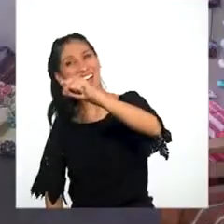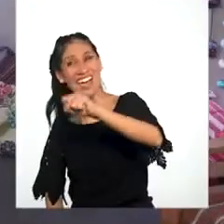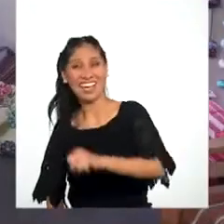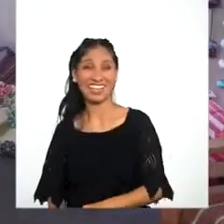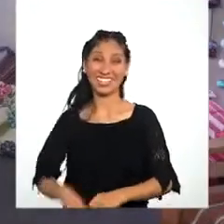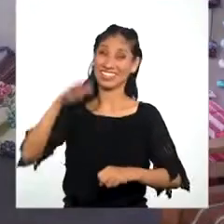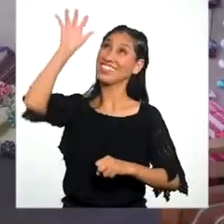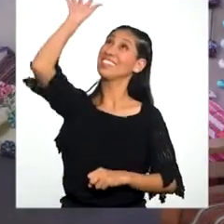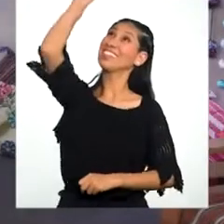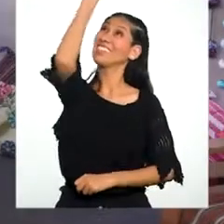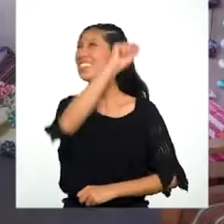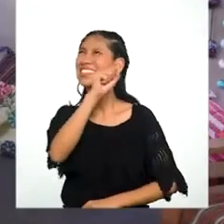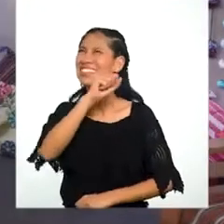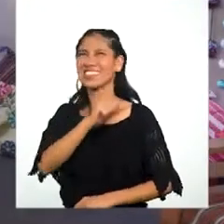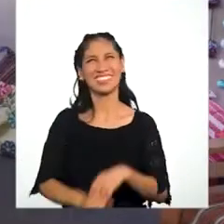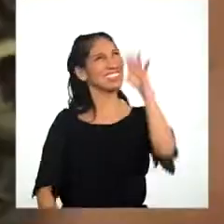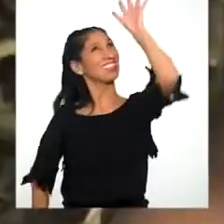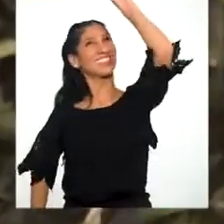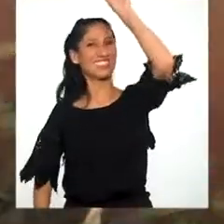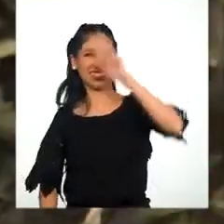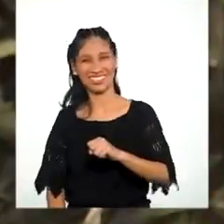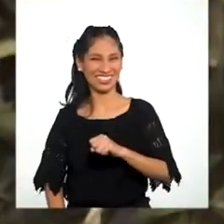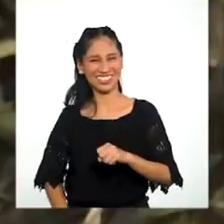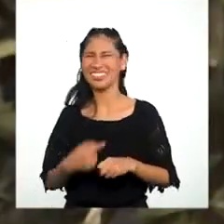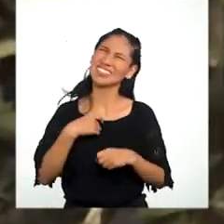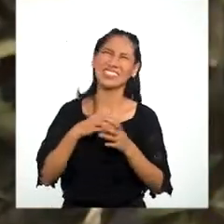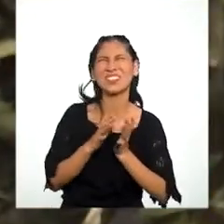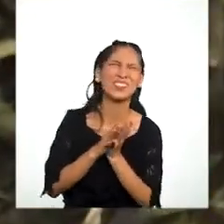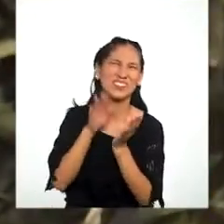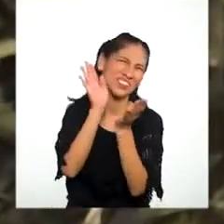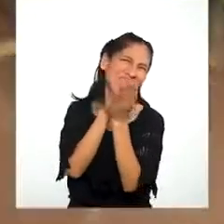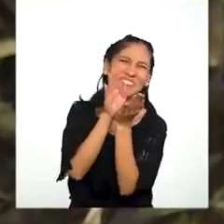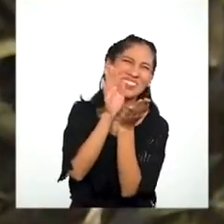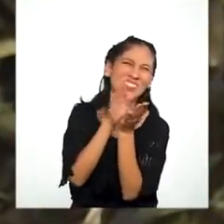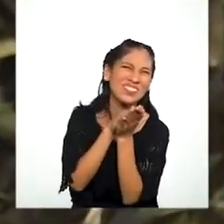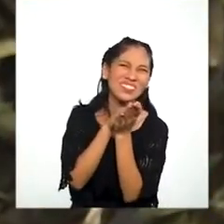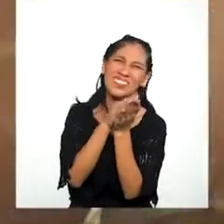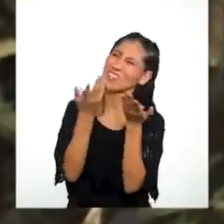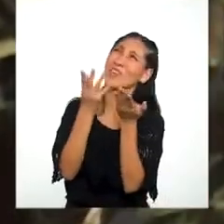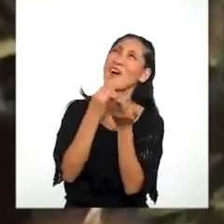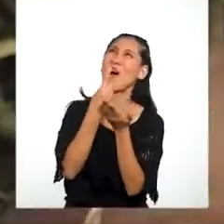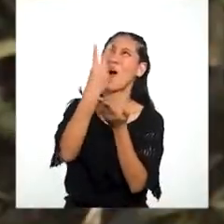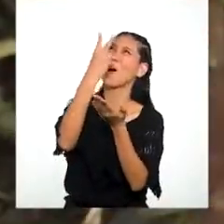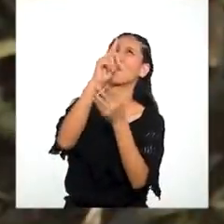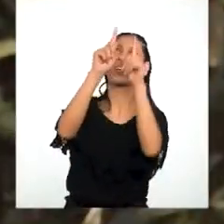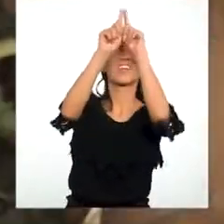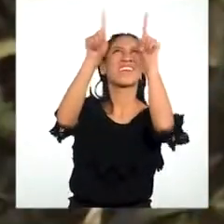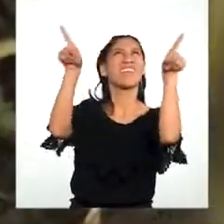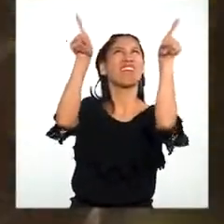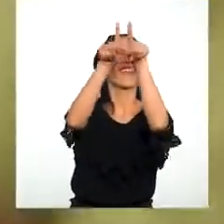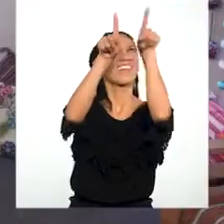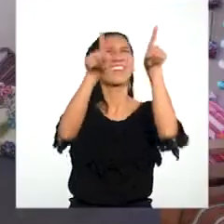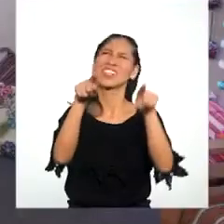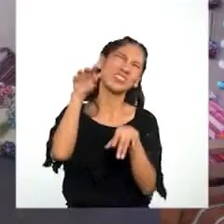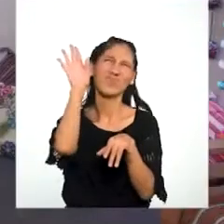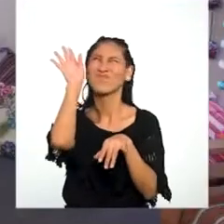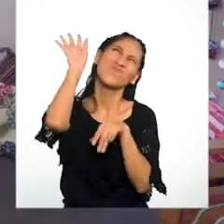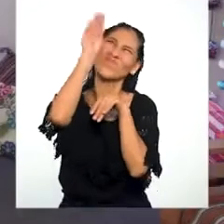Parezco de goma Con todo lo que me estiro Pero, ¿qué estrellas tan escurridizas?